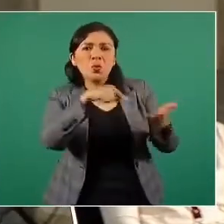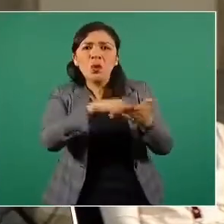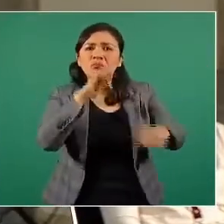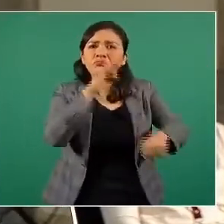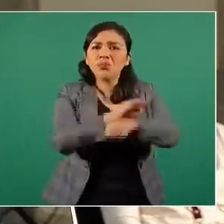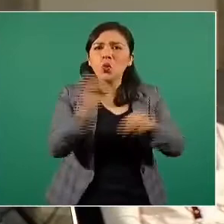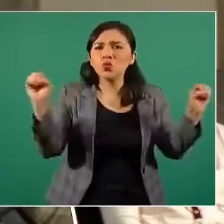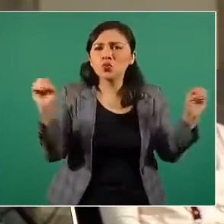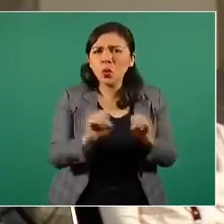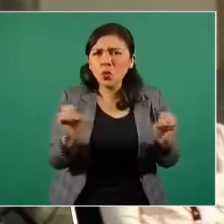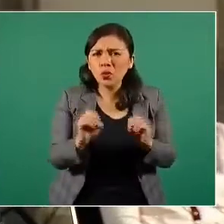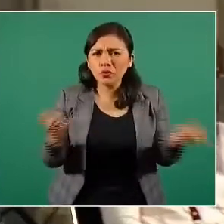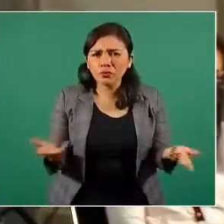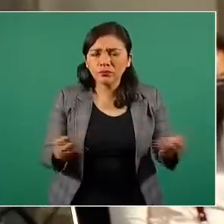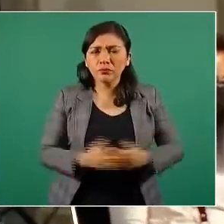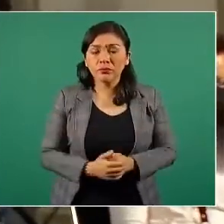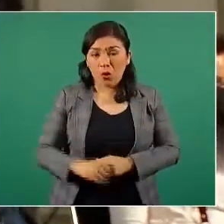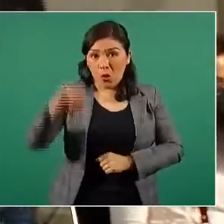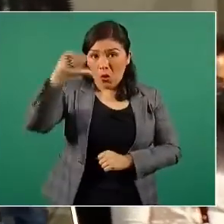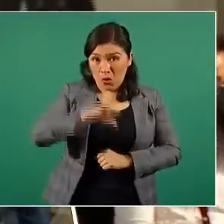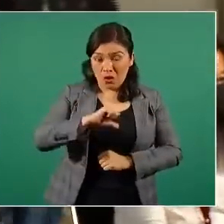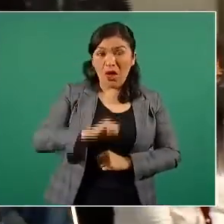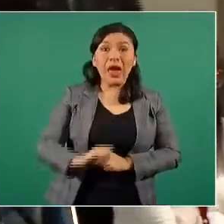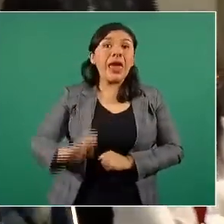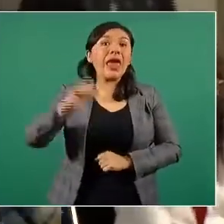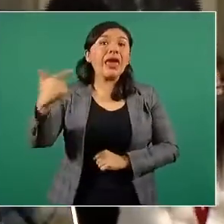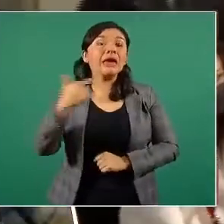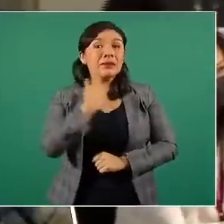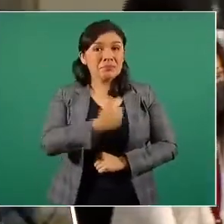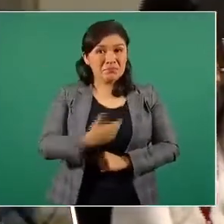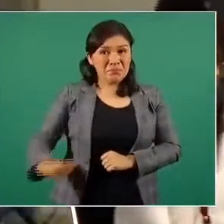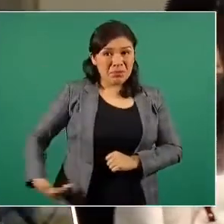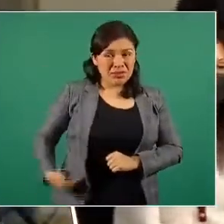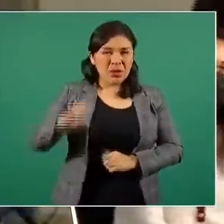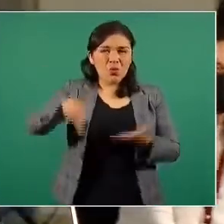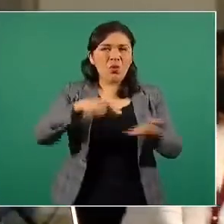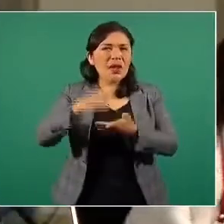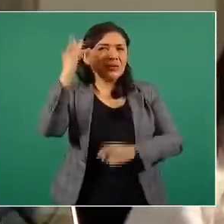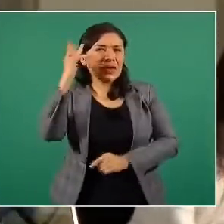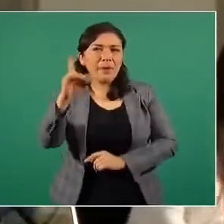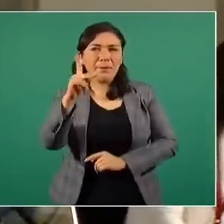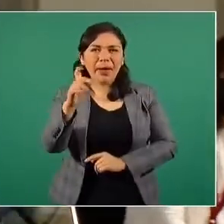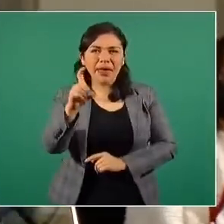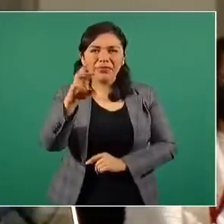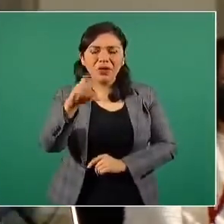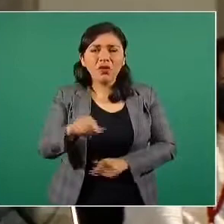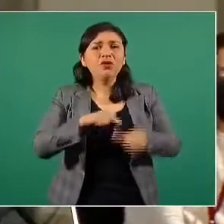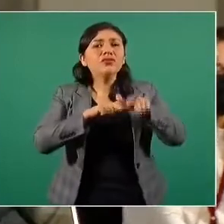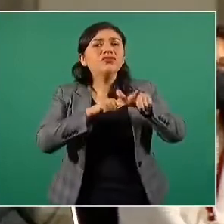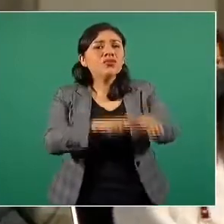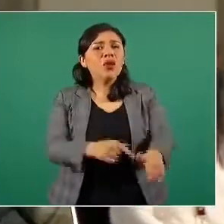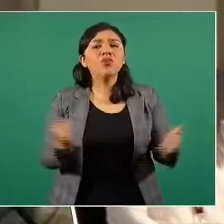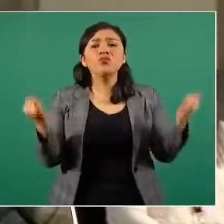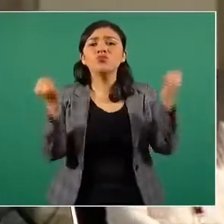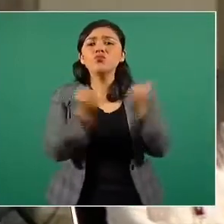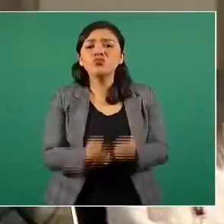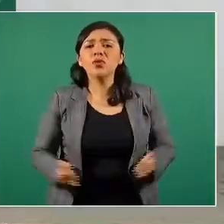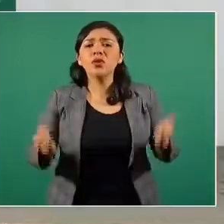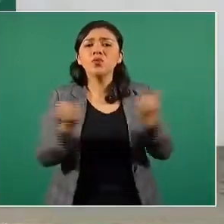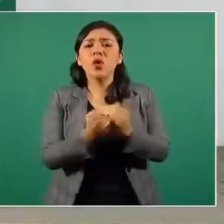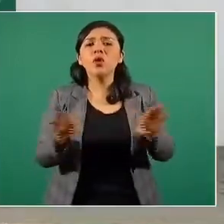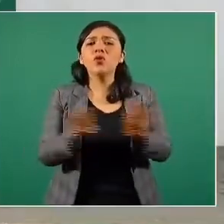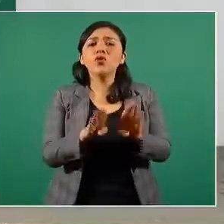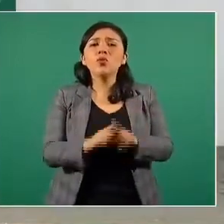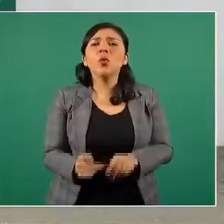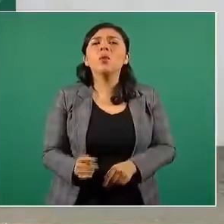Comillas. Hoy eres presidente, pero Cerro de San Pedro se mantiene tan olvidado como la única vez